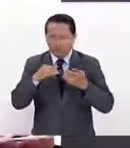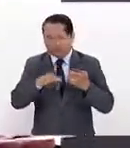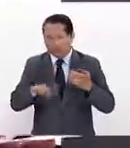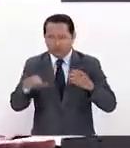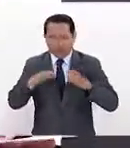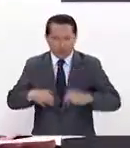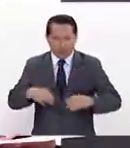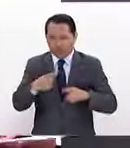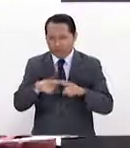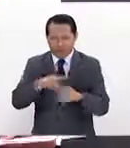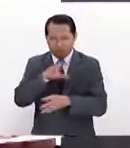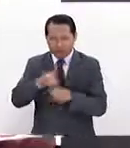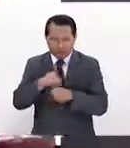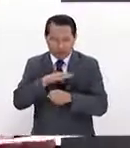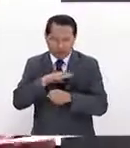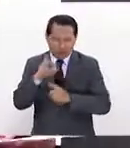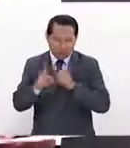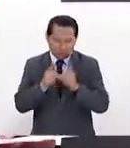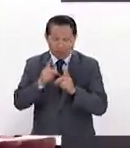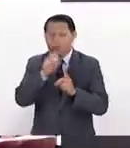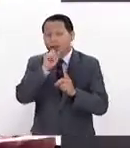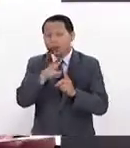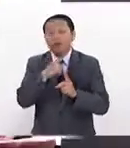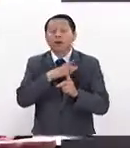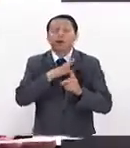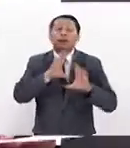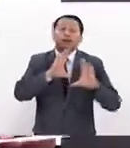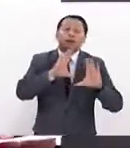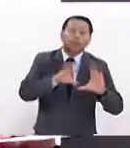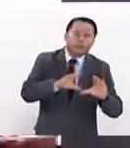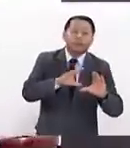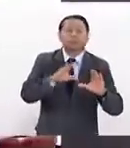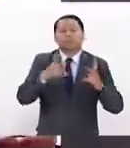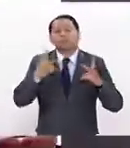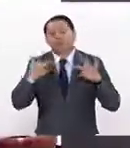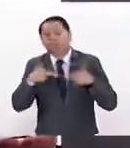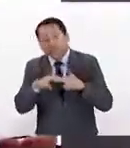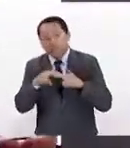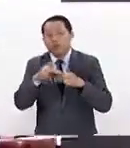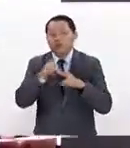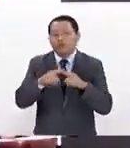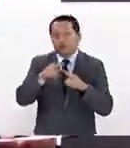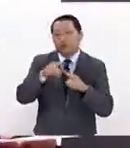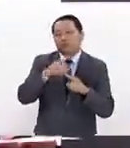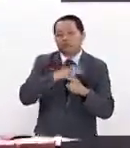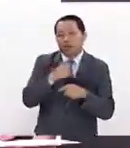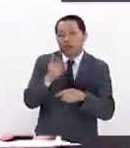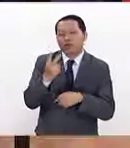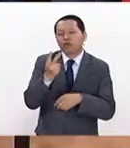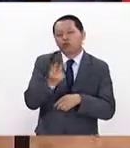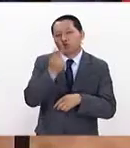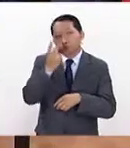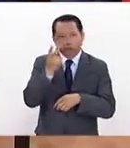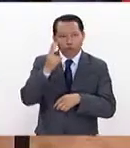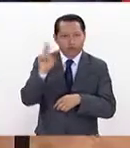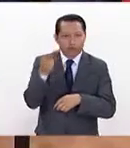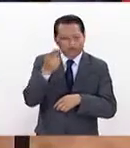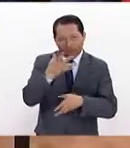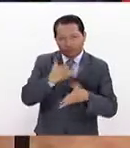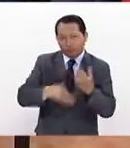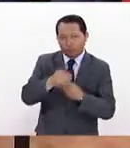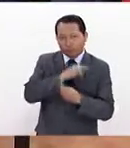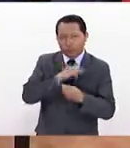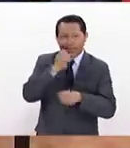diseño de los contenidos y los instructores, los docentes, son compartidos por las dos universidades y le ofrecen al